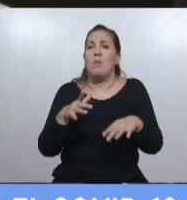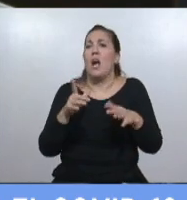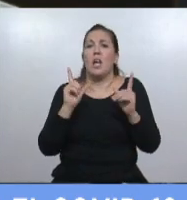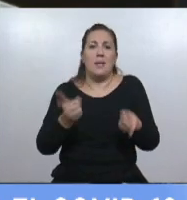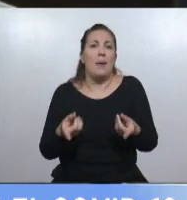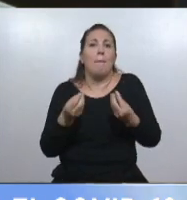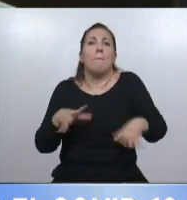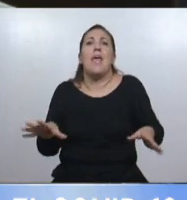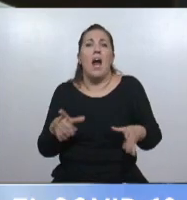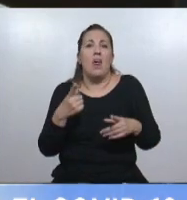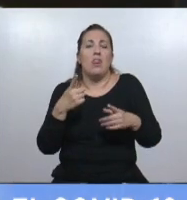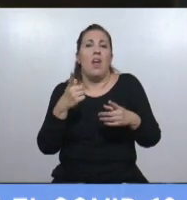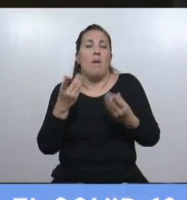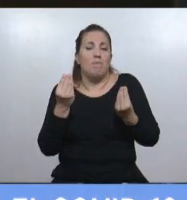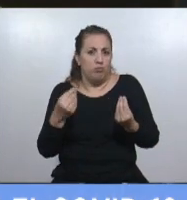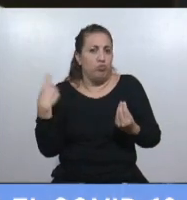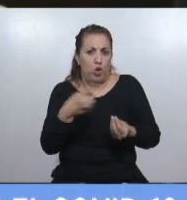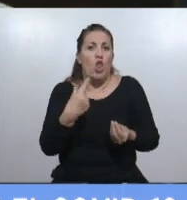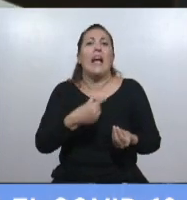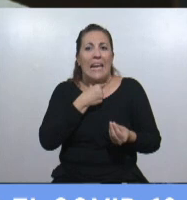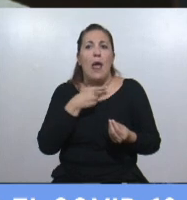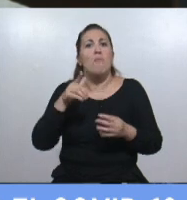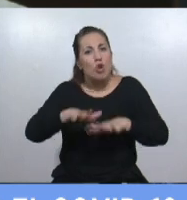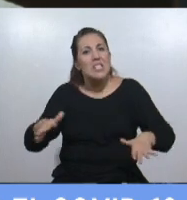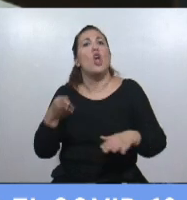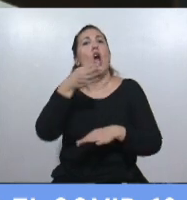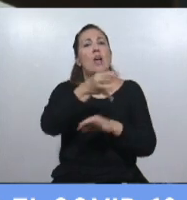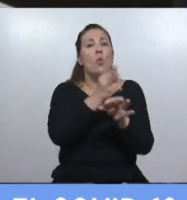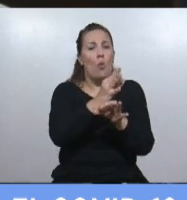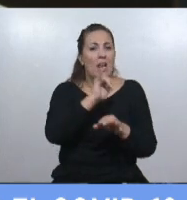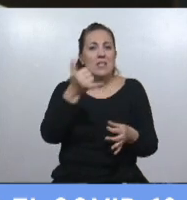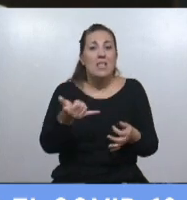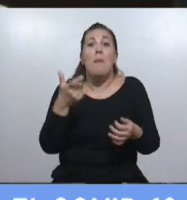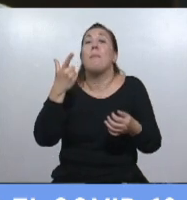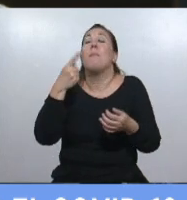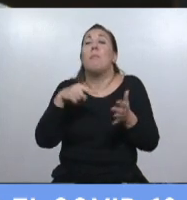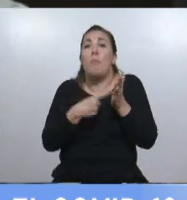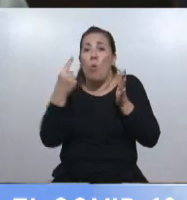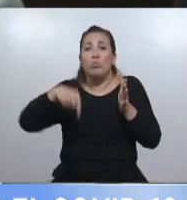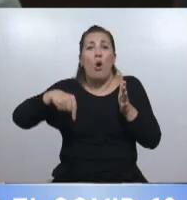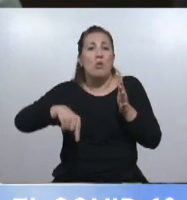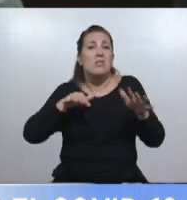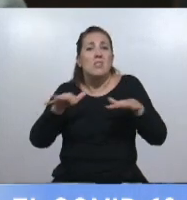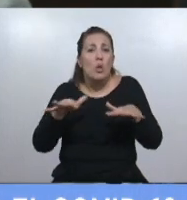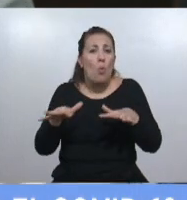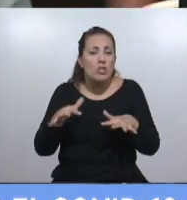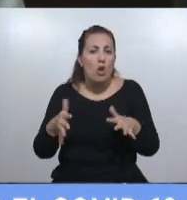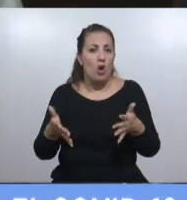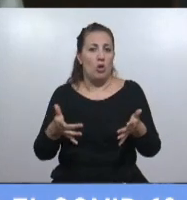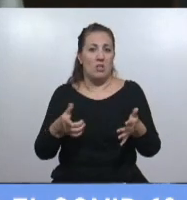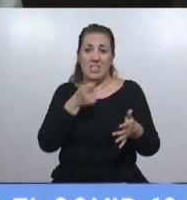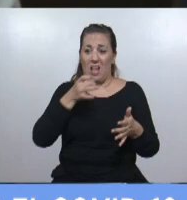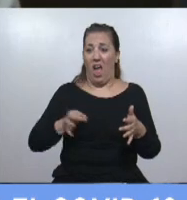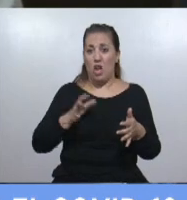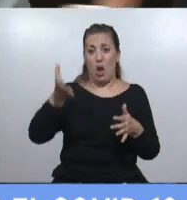con la no presencialidad. Claro que queremos presencialidad. Pero en esta situación, si el año